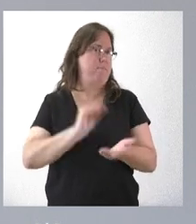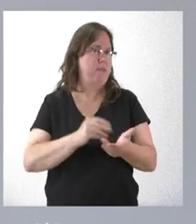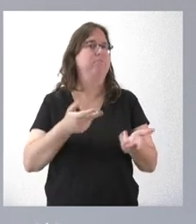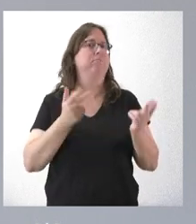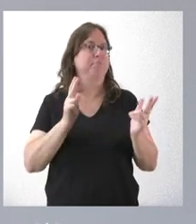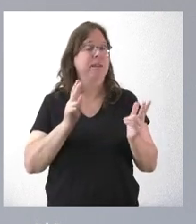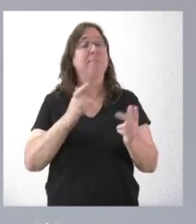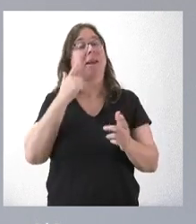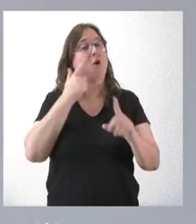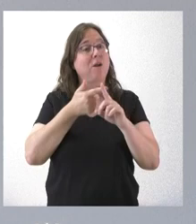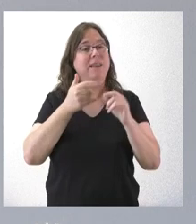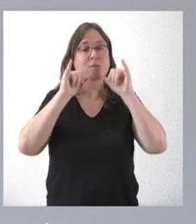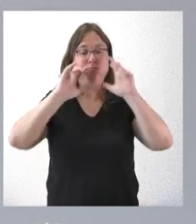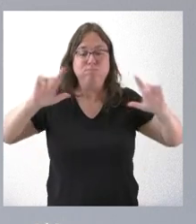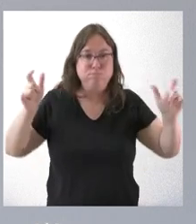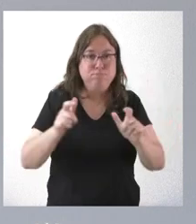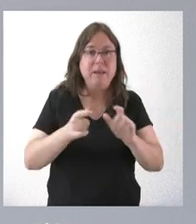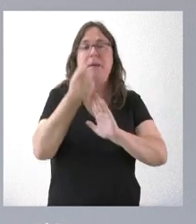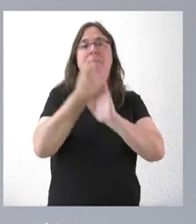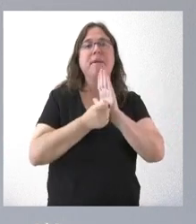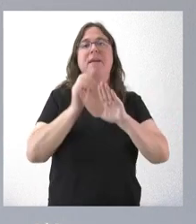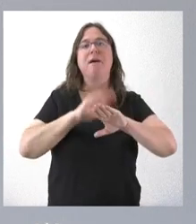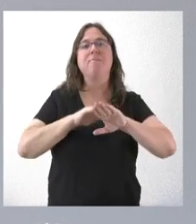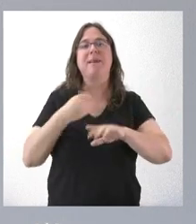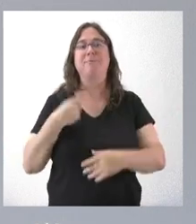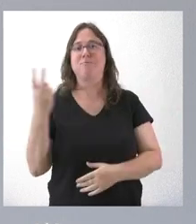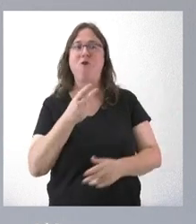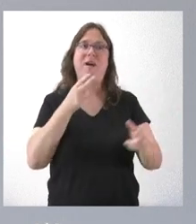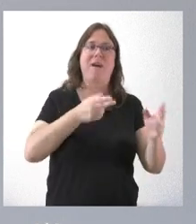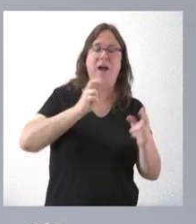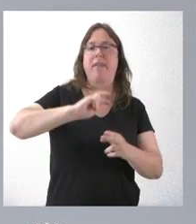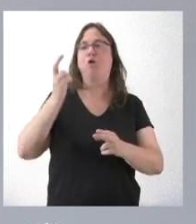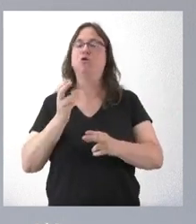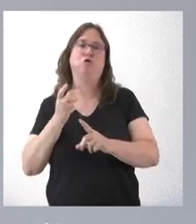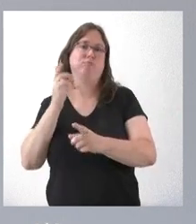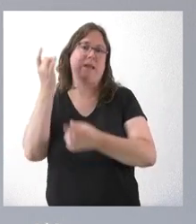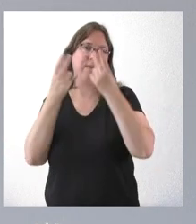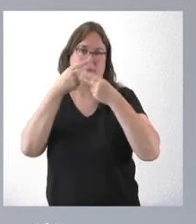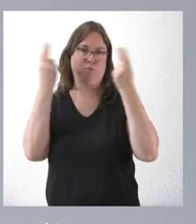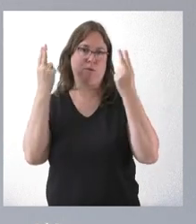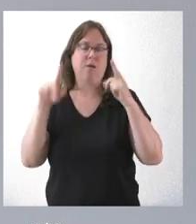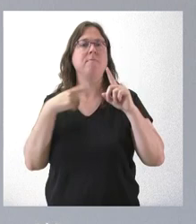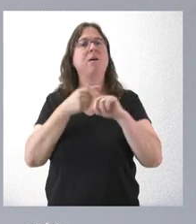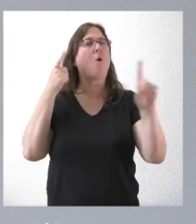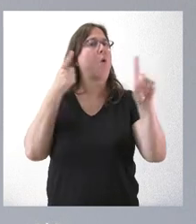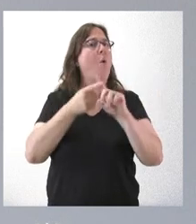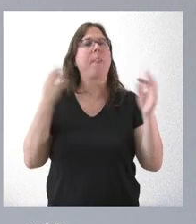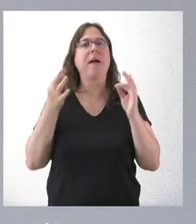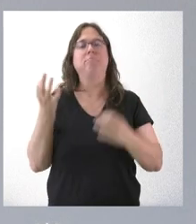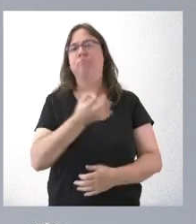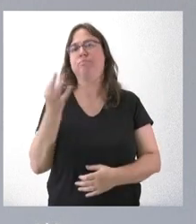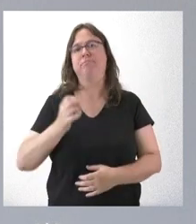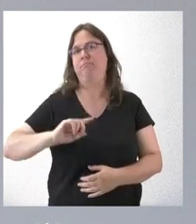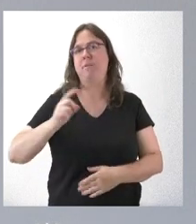disminuya la población. Se mantienen determinadas medidas para compatibilizar la caza con otras actividades de uso público y se trata de ser más efectivo